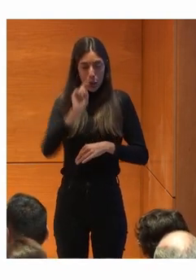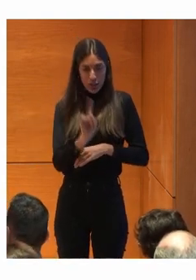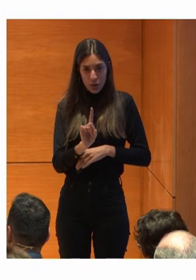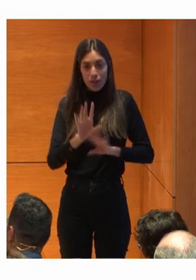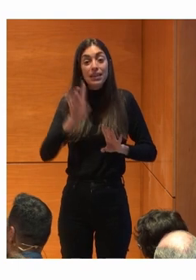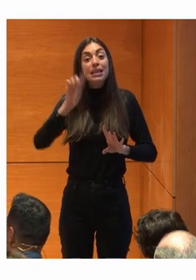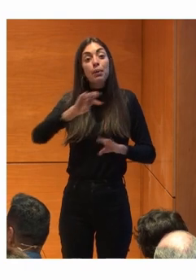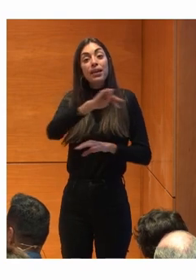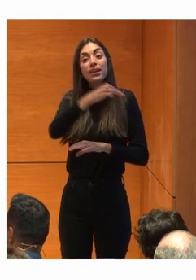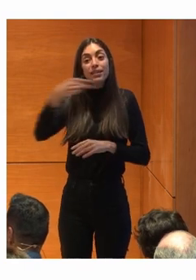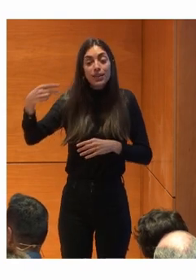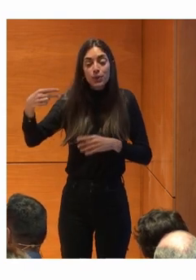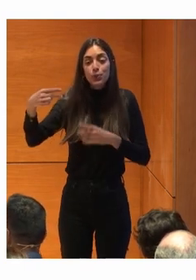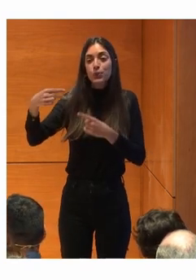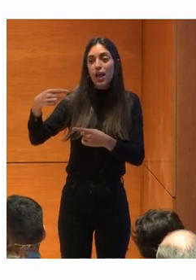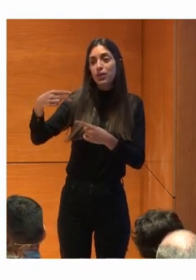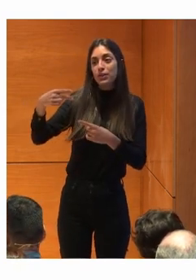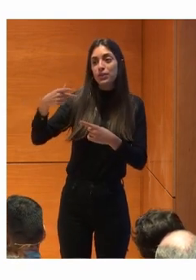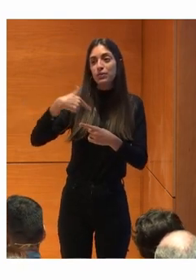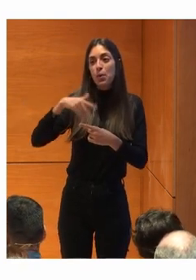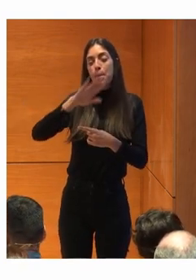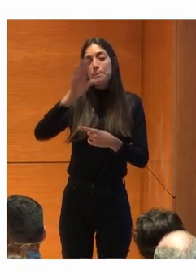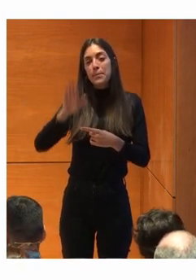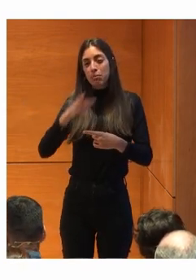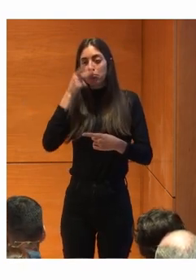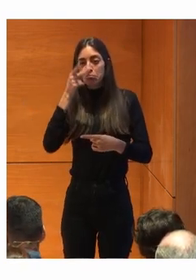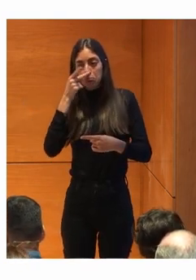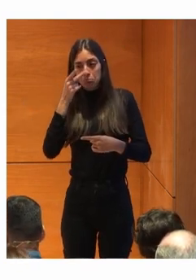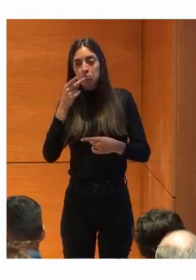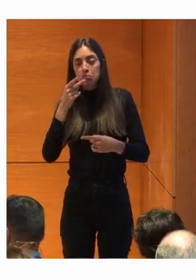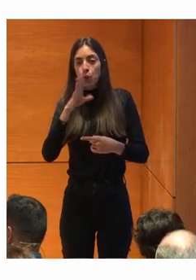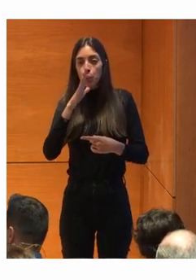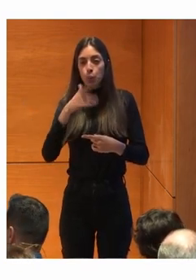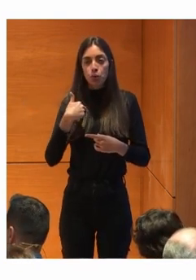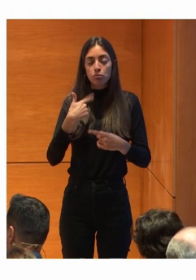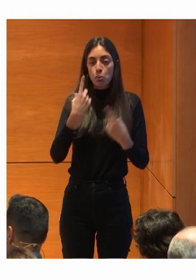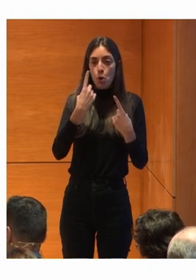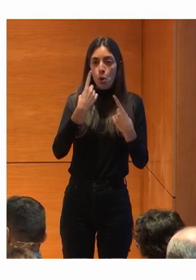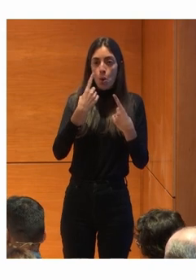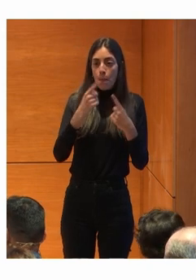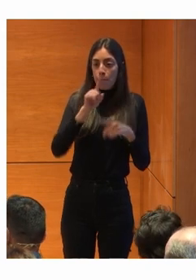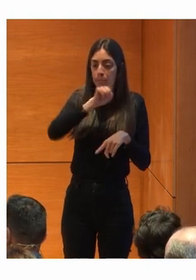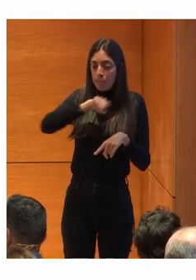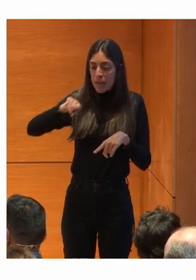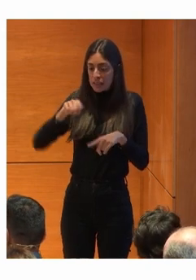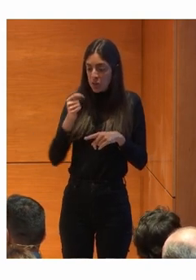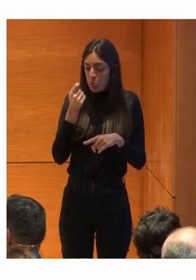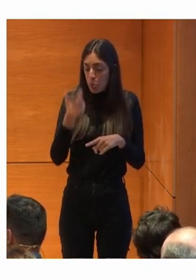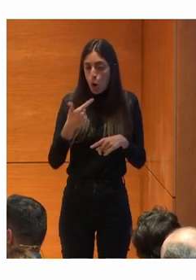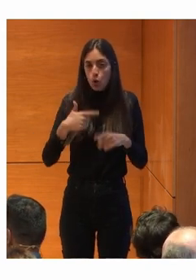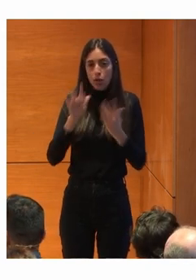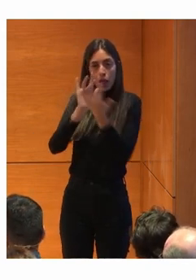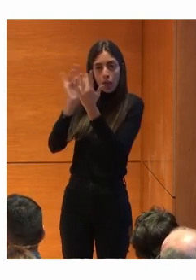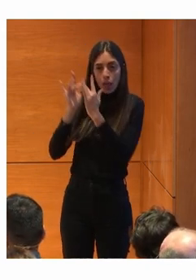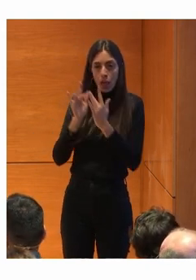Resultados también Que nos parecieron interesantes En pocos meses Tuvimos más de 200.000 interacciones La